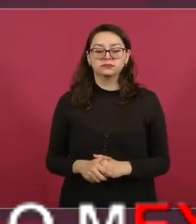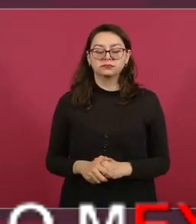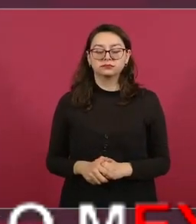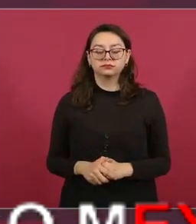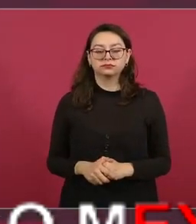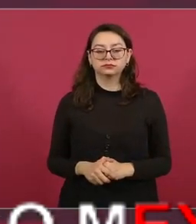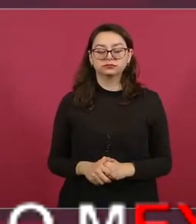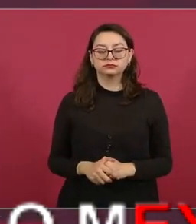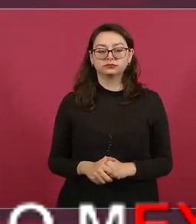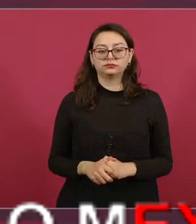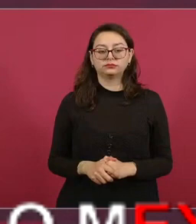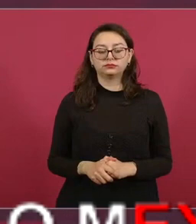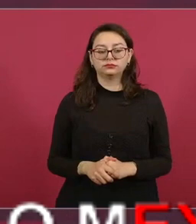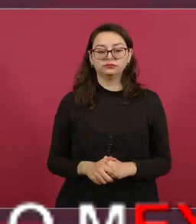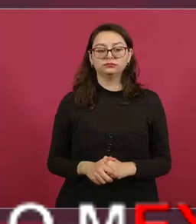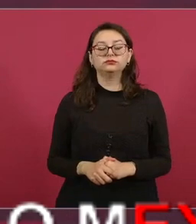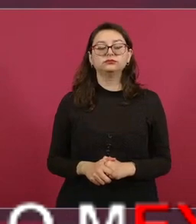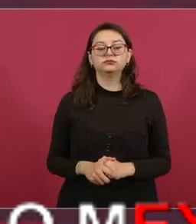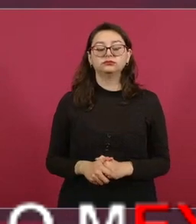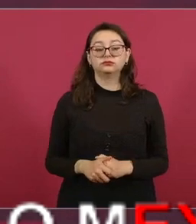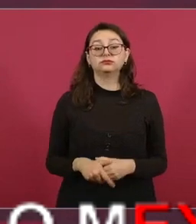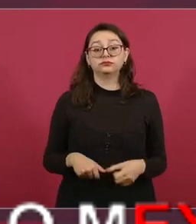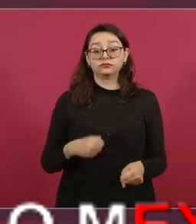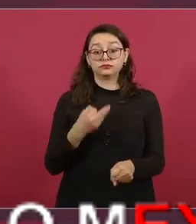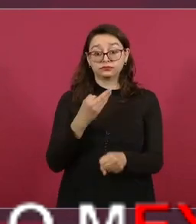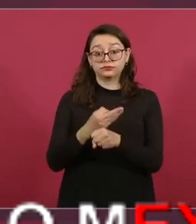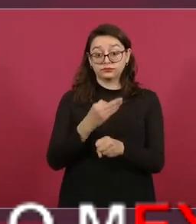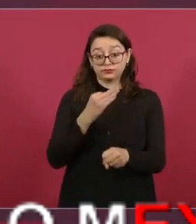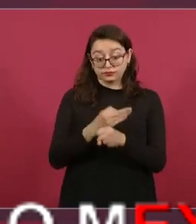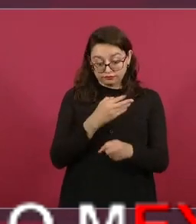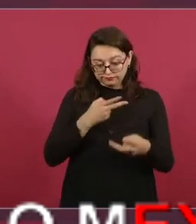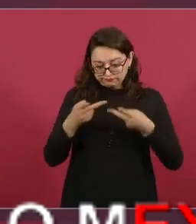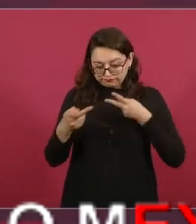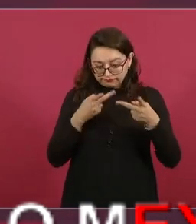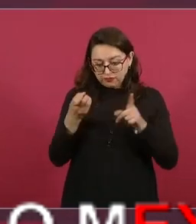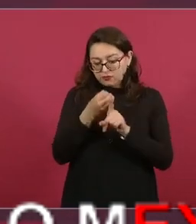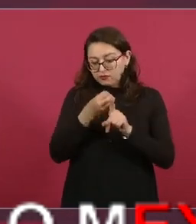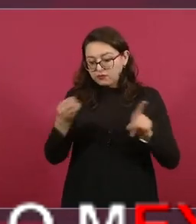un esquema de distribución que se está creando